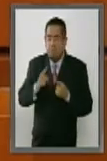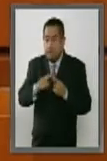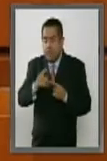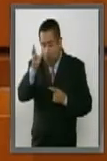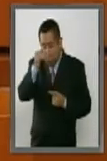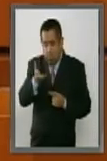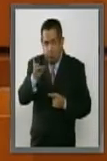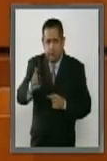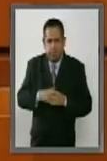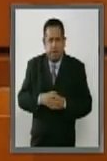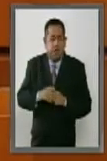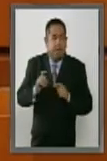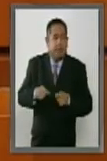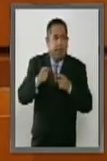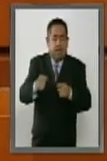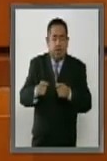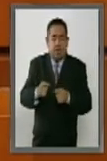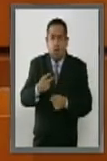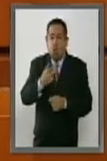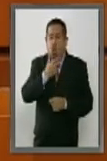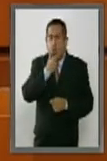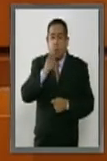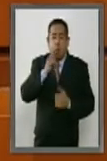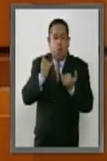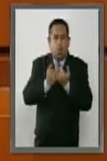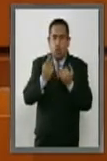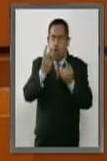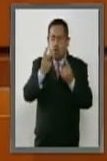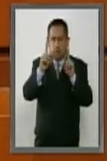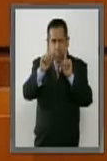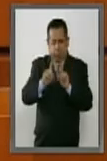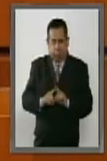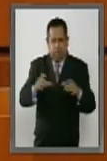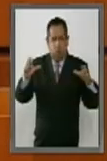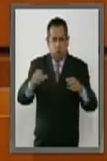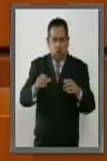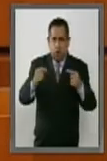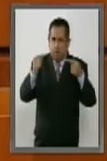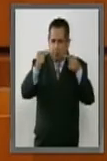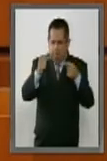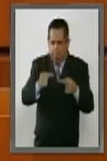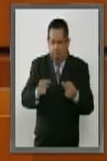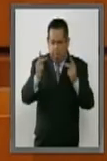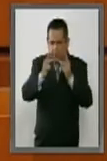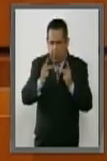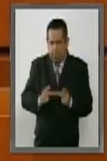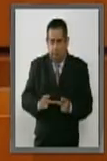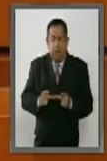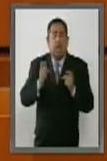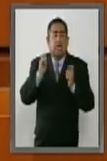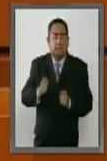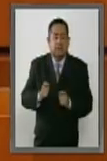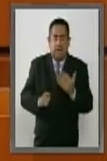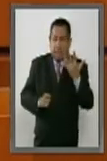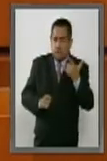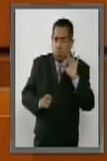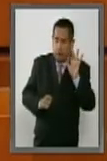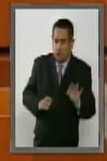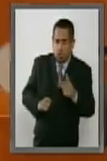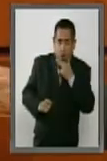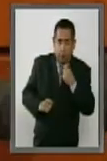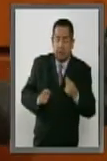es garantizar la paridad de la constituyente para que al final quede integrada 50